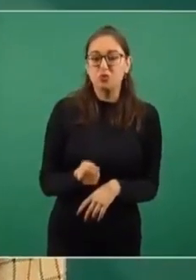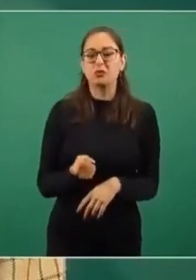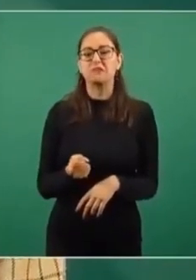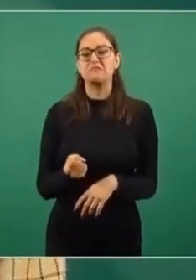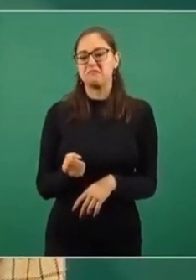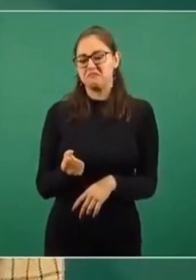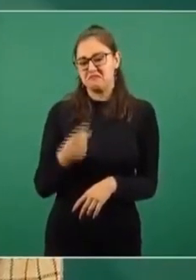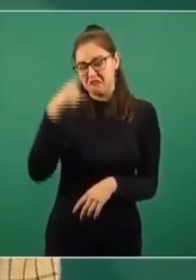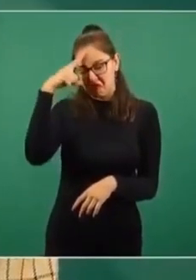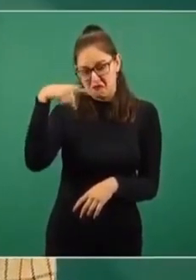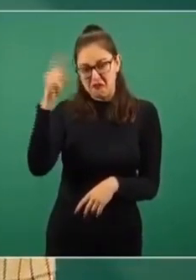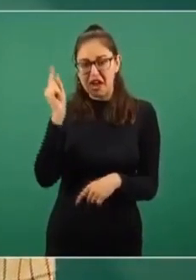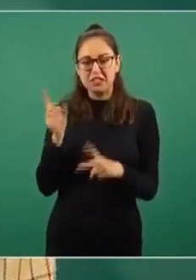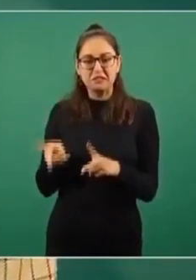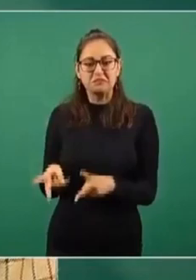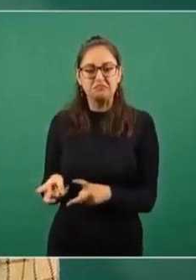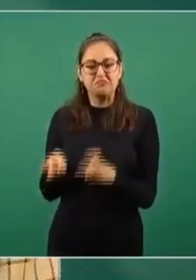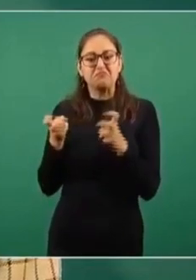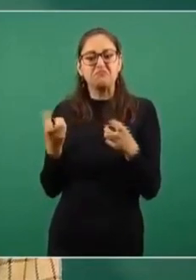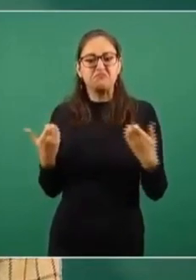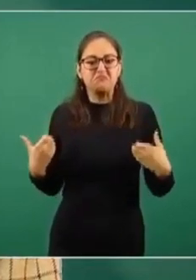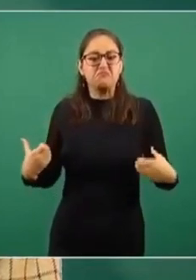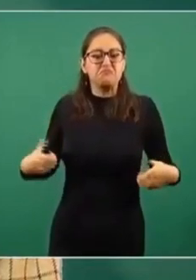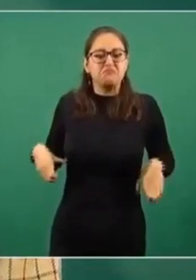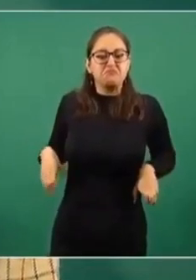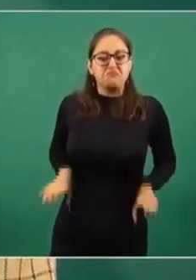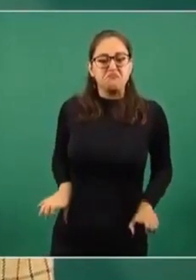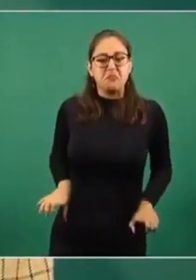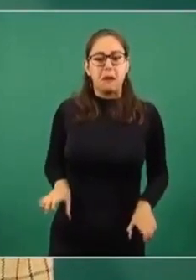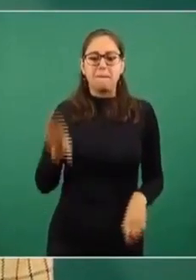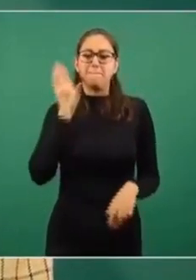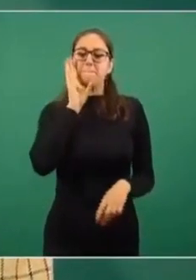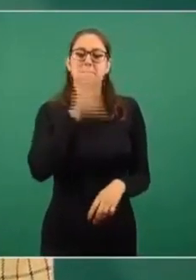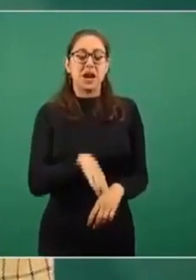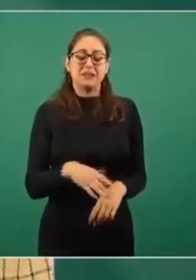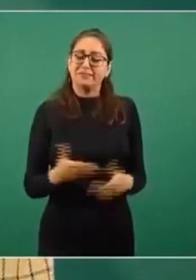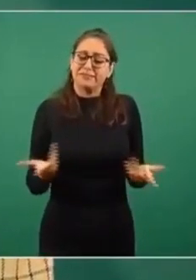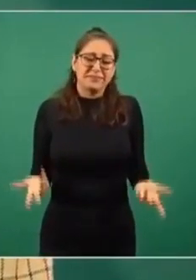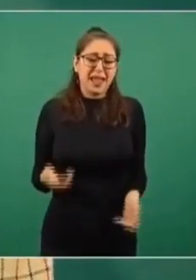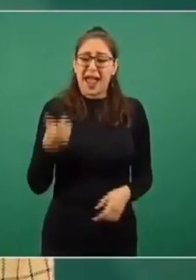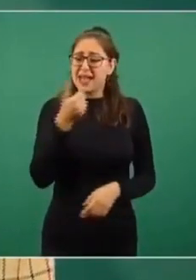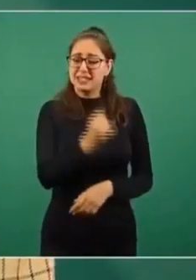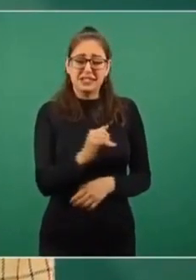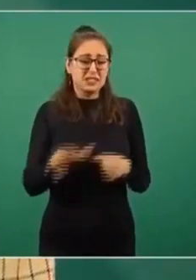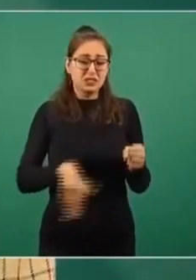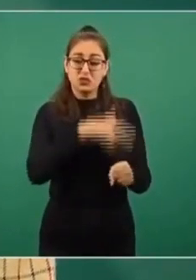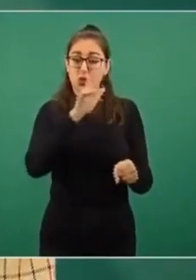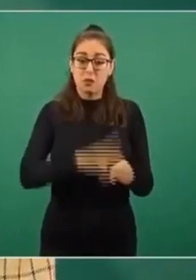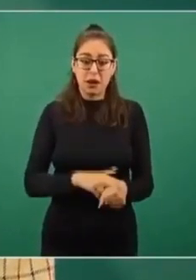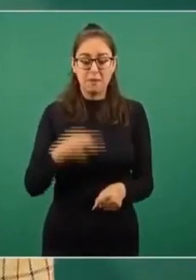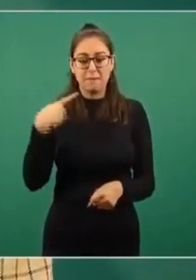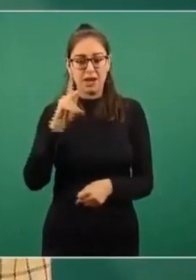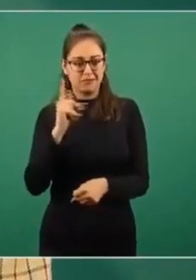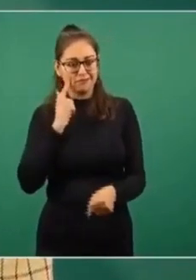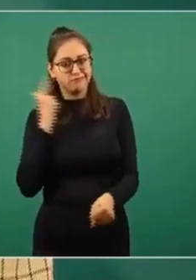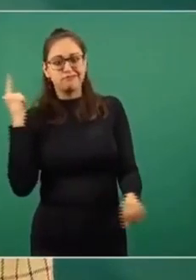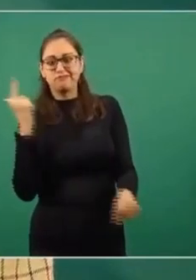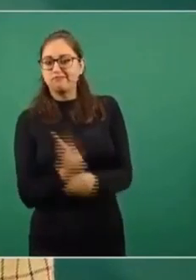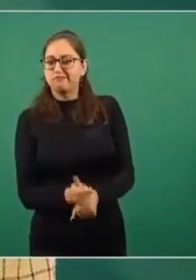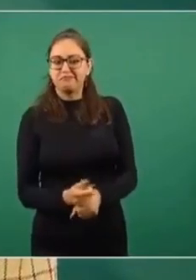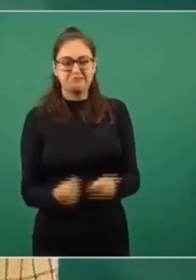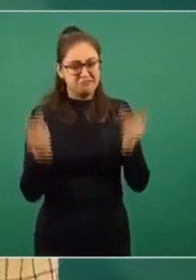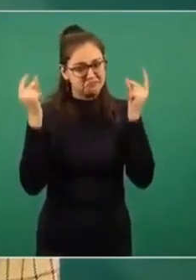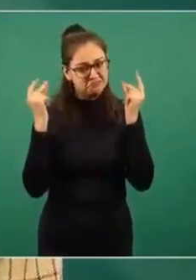fácil y hacer las cosas mal hechas, pero inmediatamente se bajaron del programa y algunas